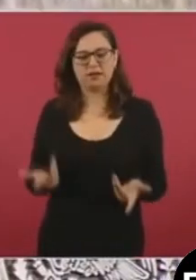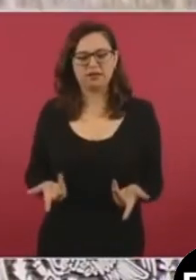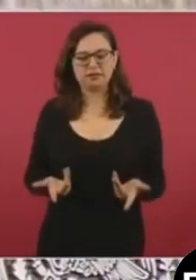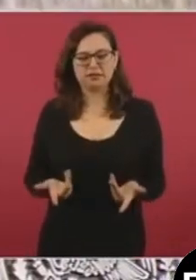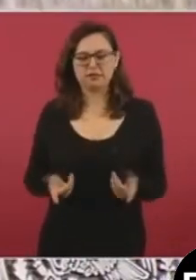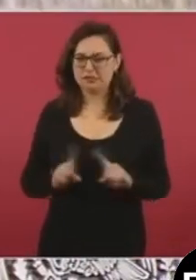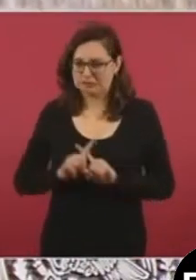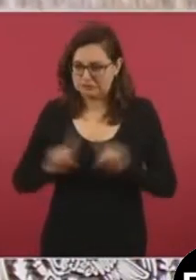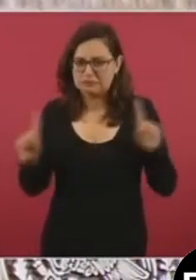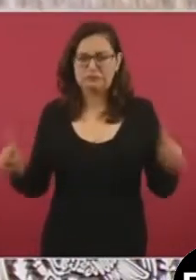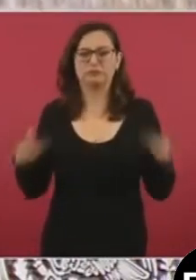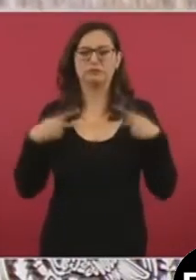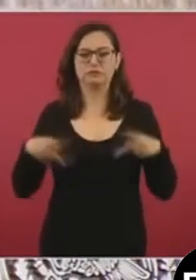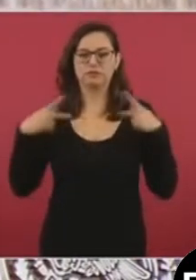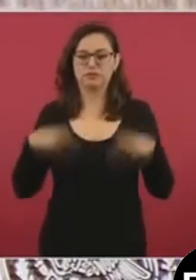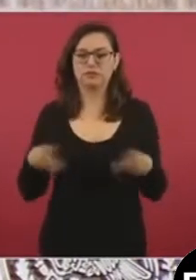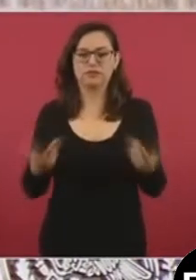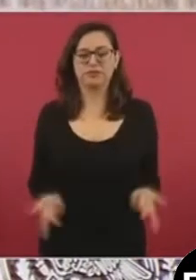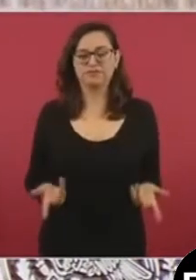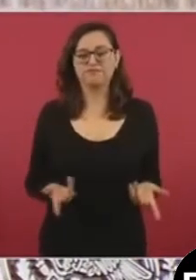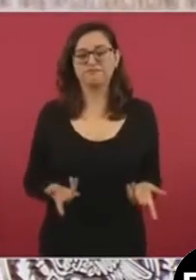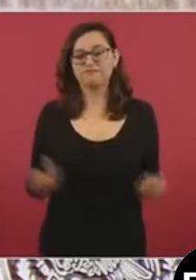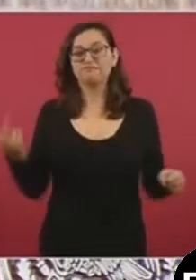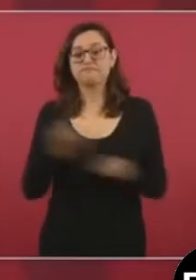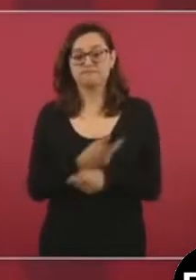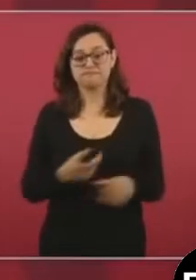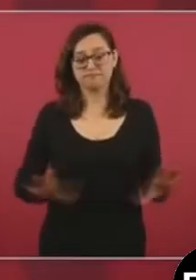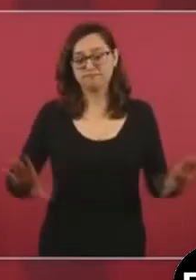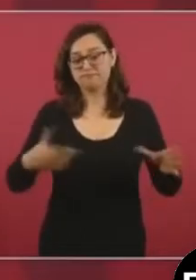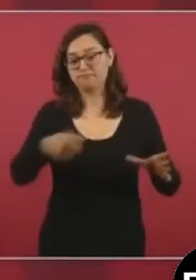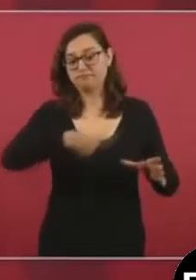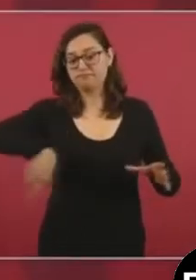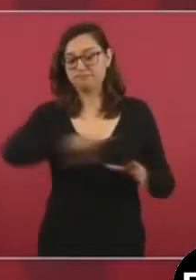Y esa es la mentalidad de estos publicistas mercenarios.